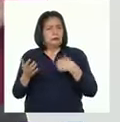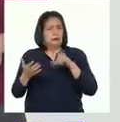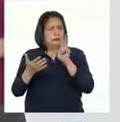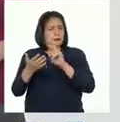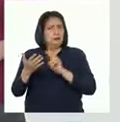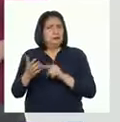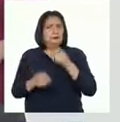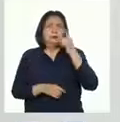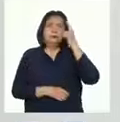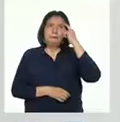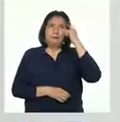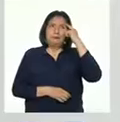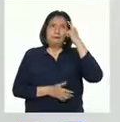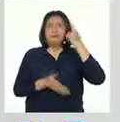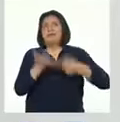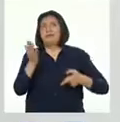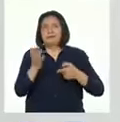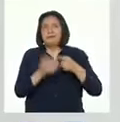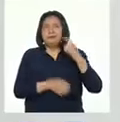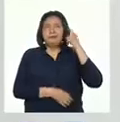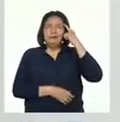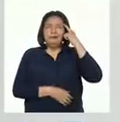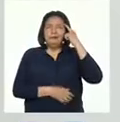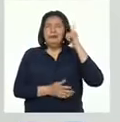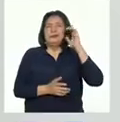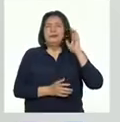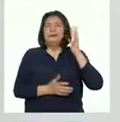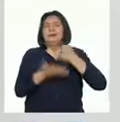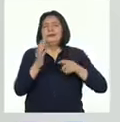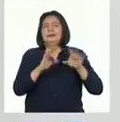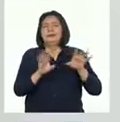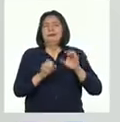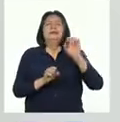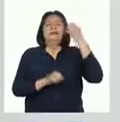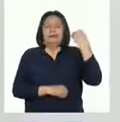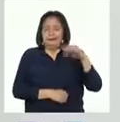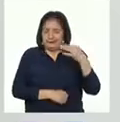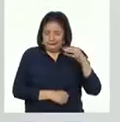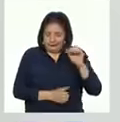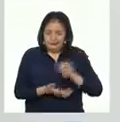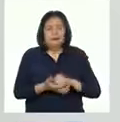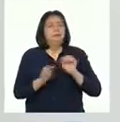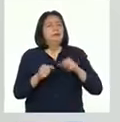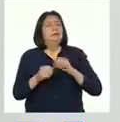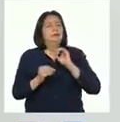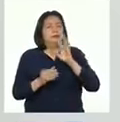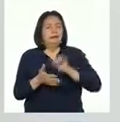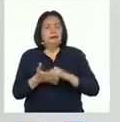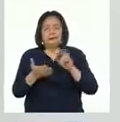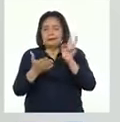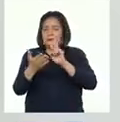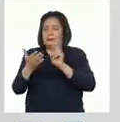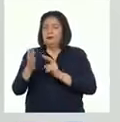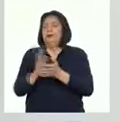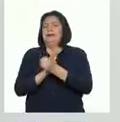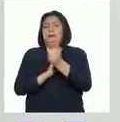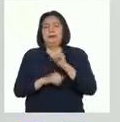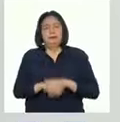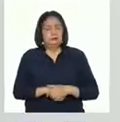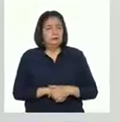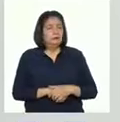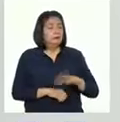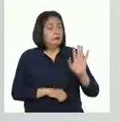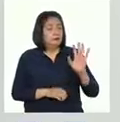deberíamos hacer predicciones. Muy bien, Pati. Siempre debemos aplicar las estrategias de los lectores expertos.